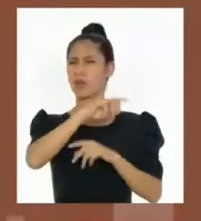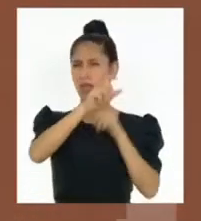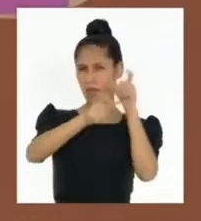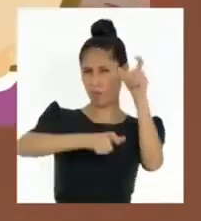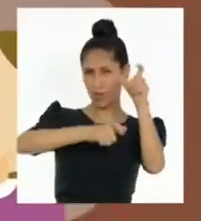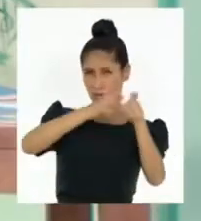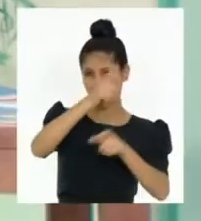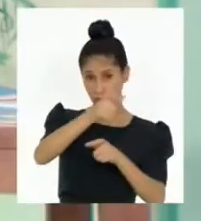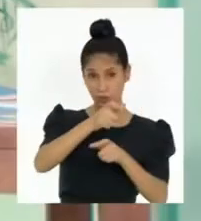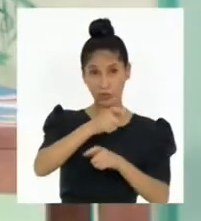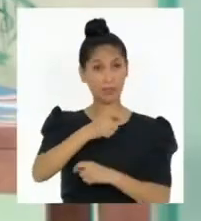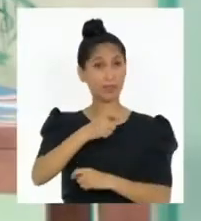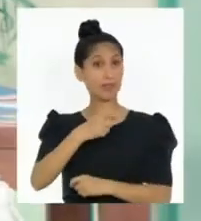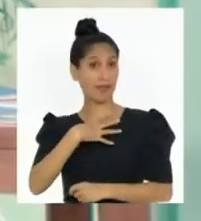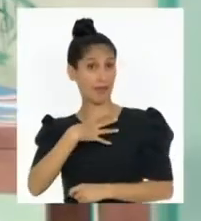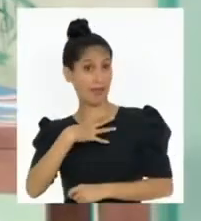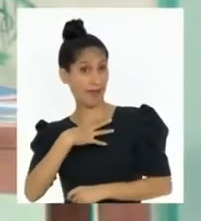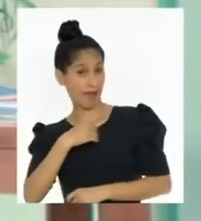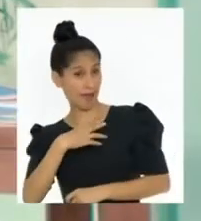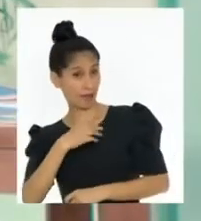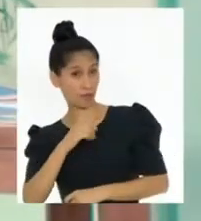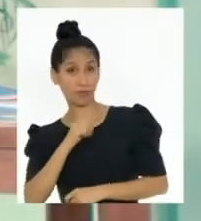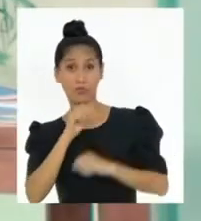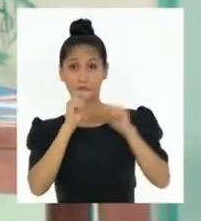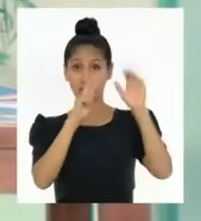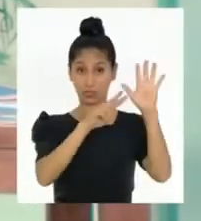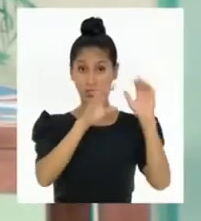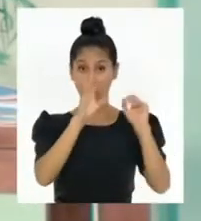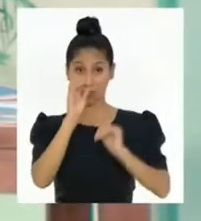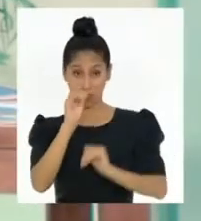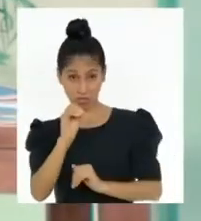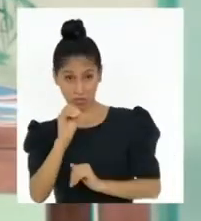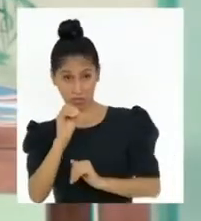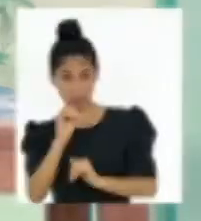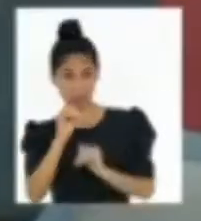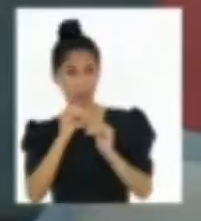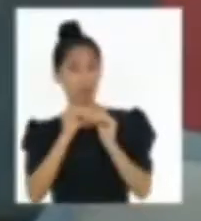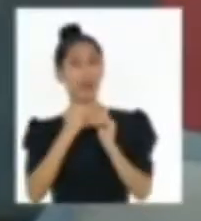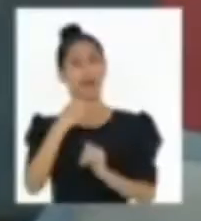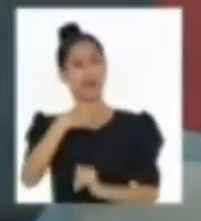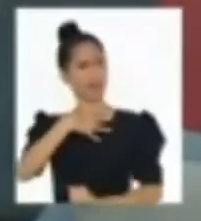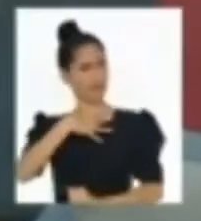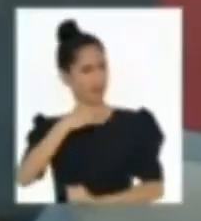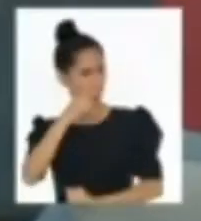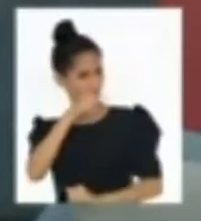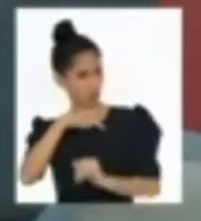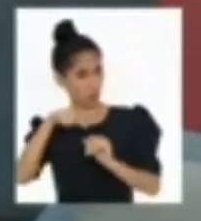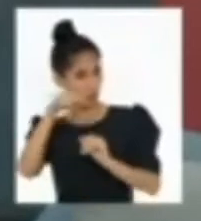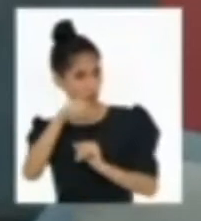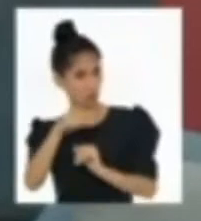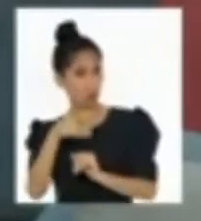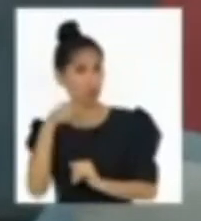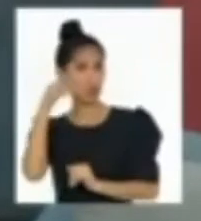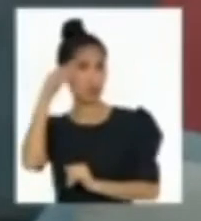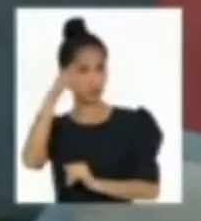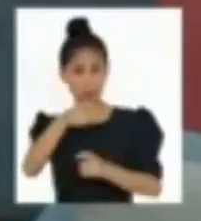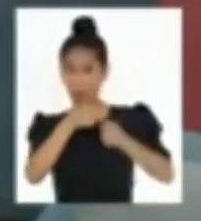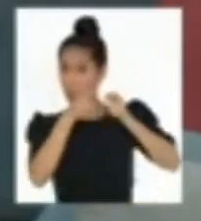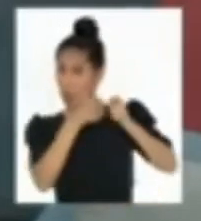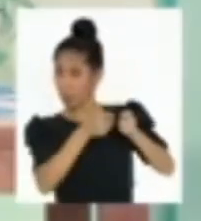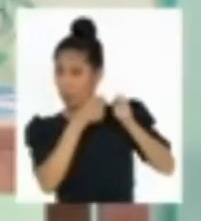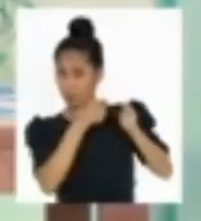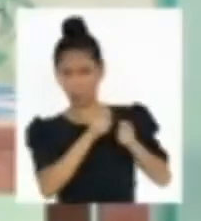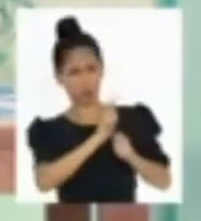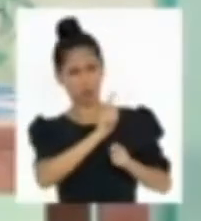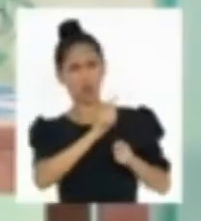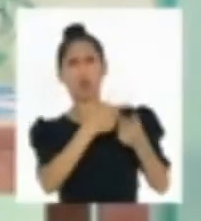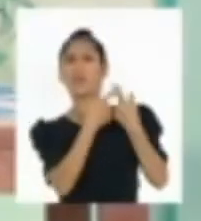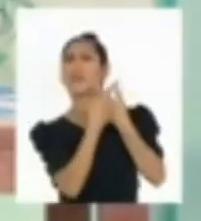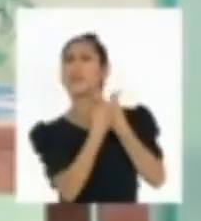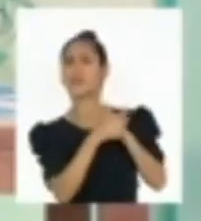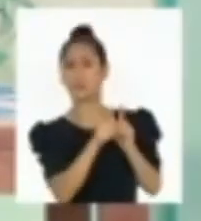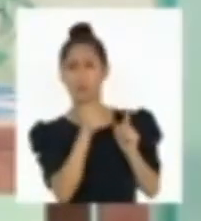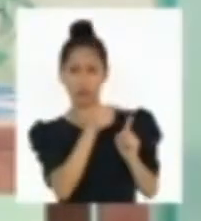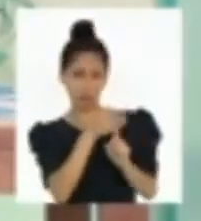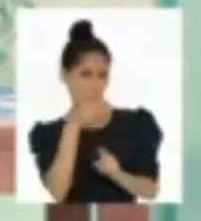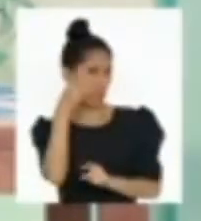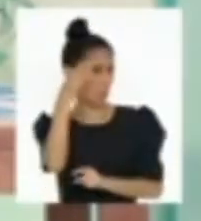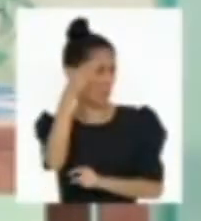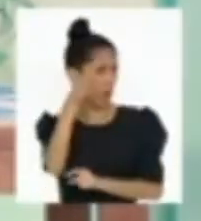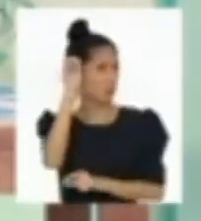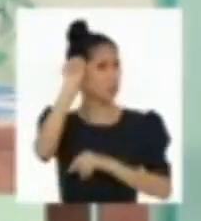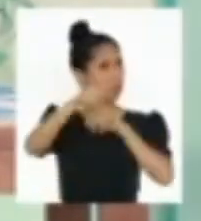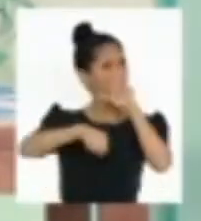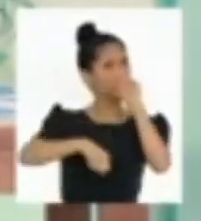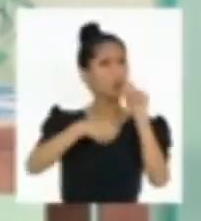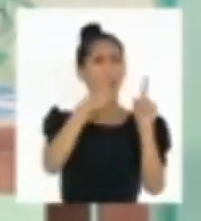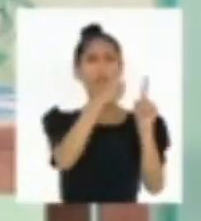personas mayores de 70 años pueden elegirse asistir a sufragar o no. Qué gran ejemplo de ciudadanía, ¿no? Entonces, a los